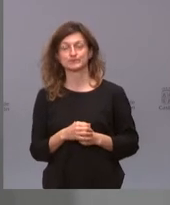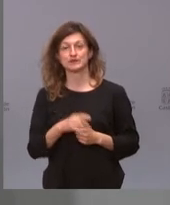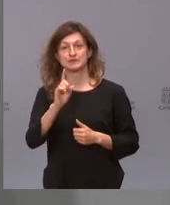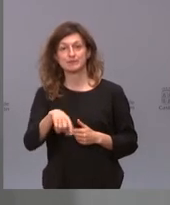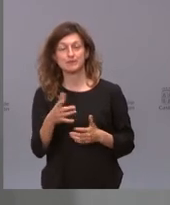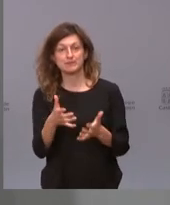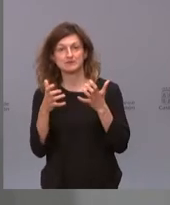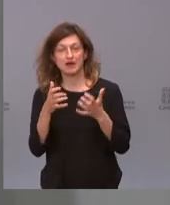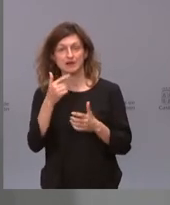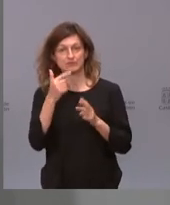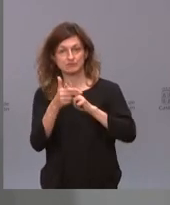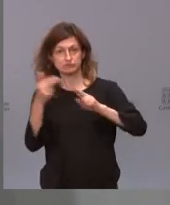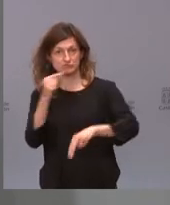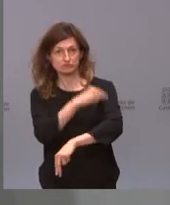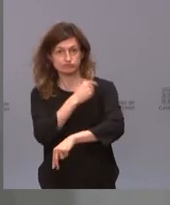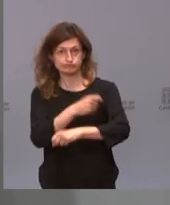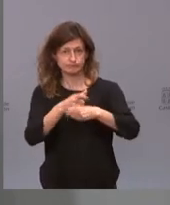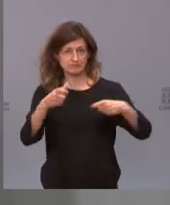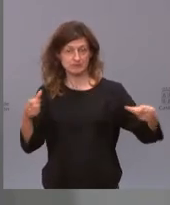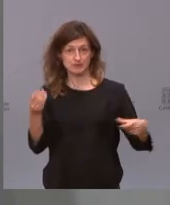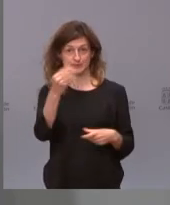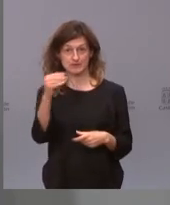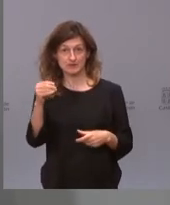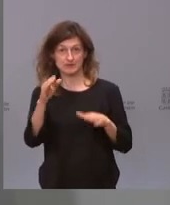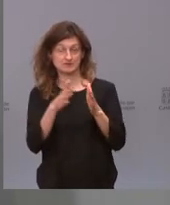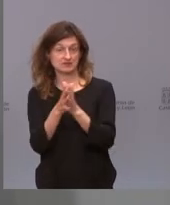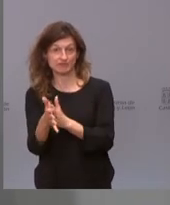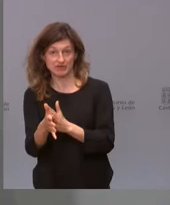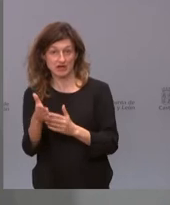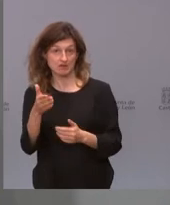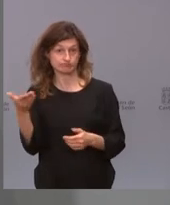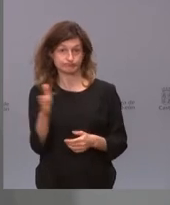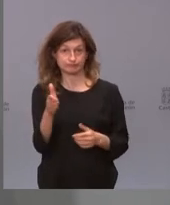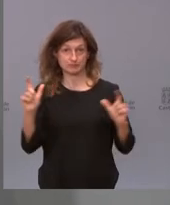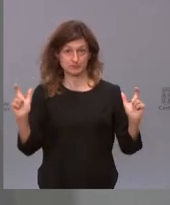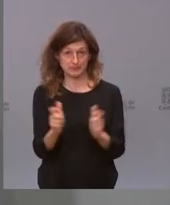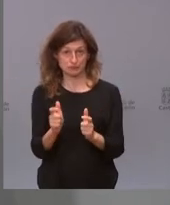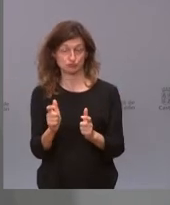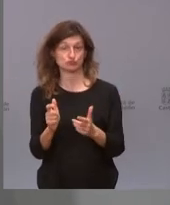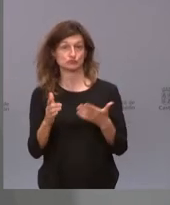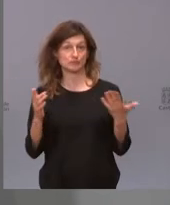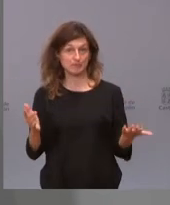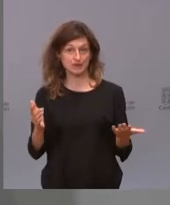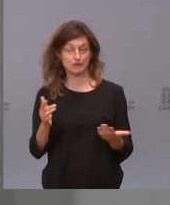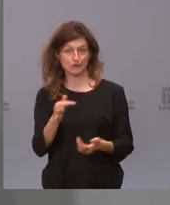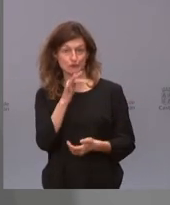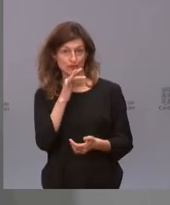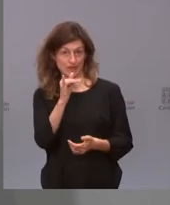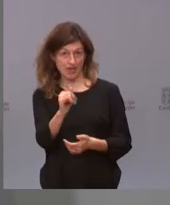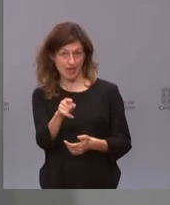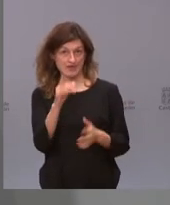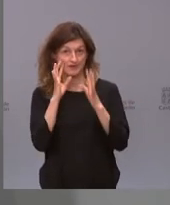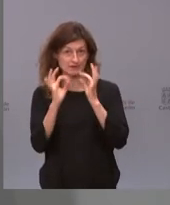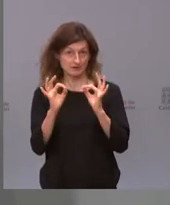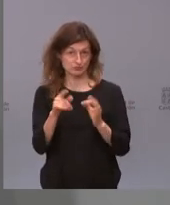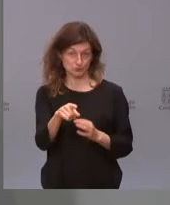avanzar rápido en vacunación y, por lo tanto, la mortalidad va disminuyendo, pero sigue estando ahí y yo creo